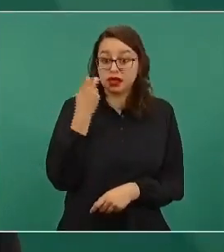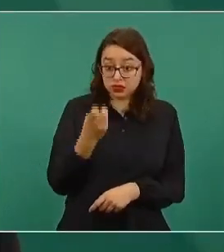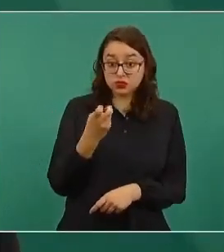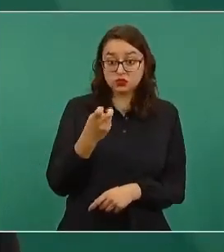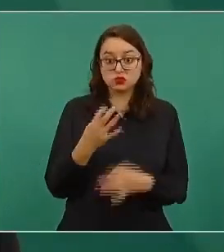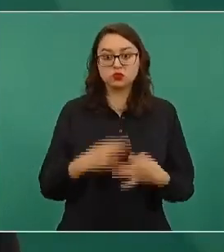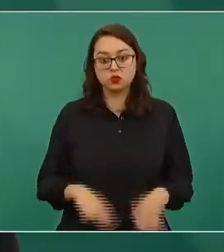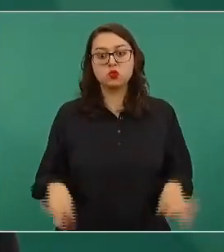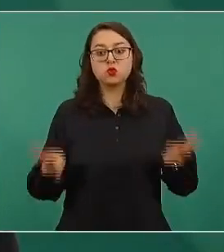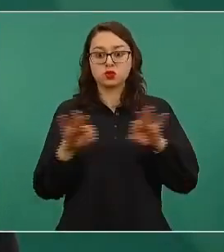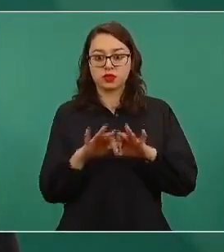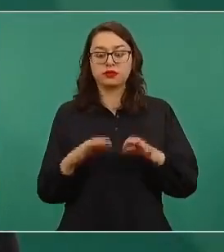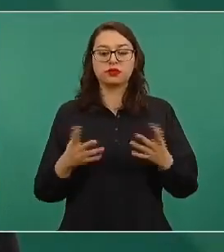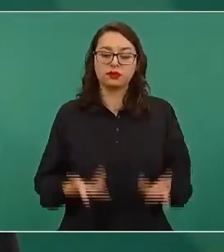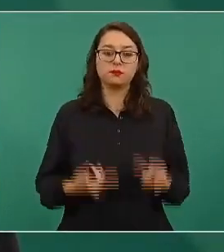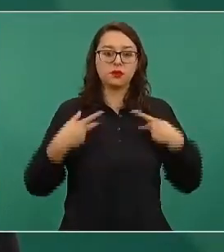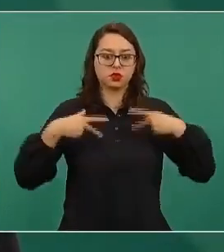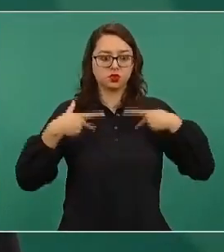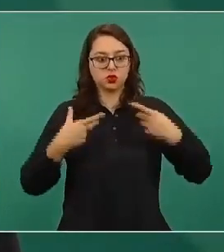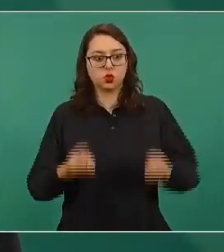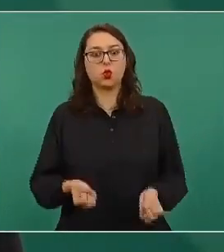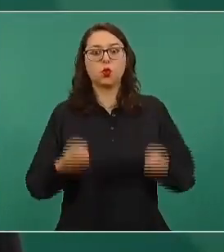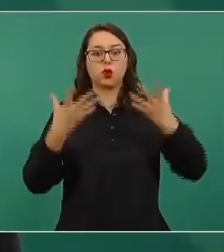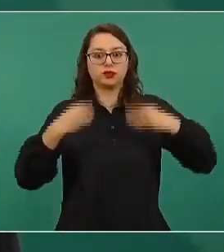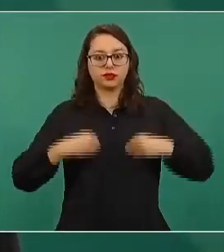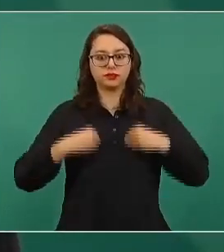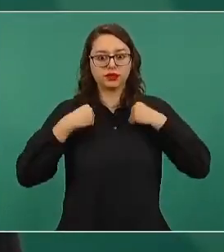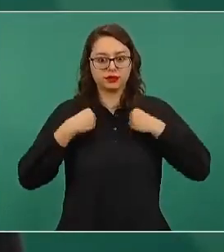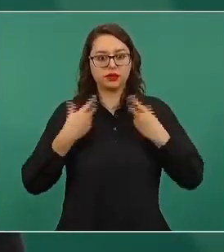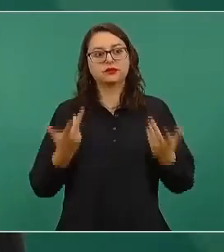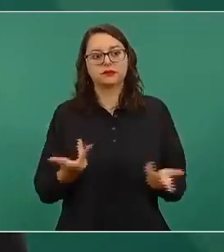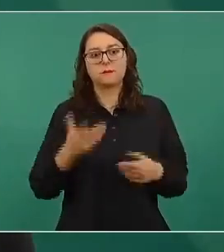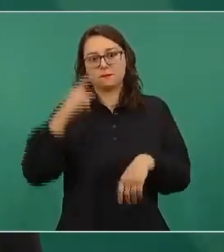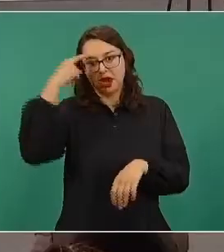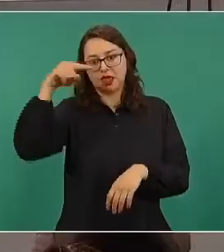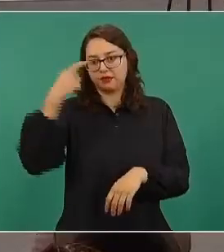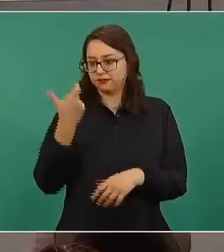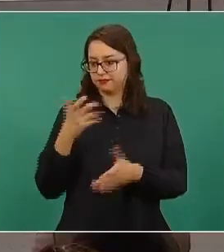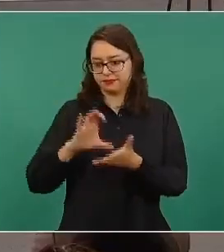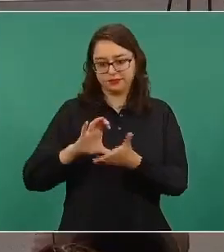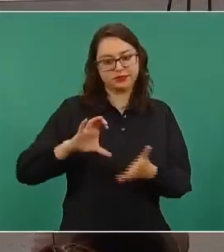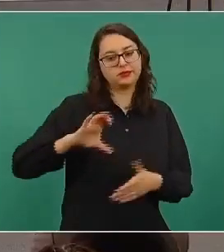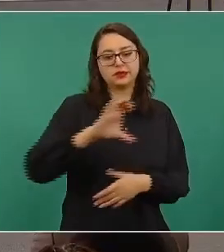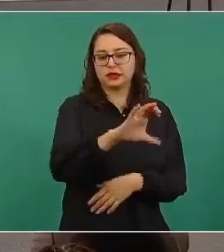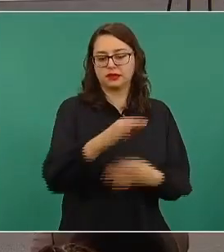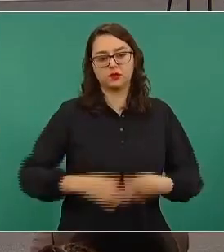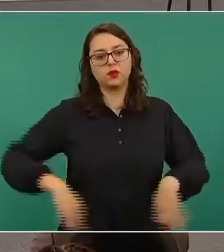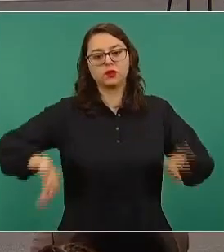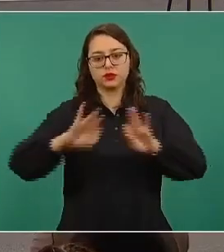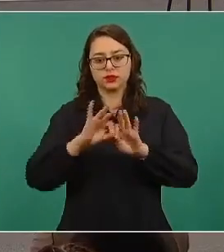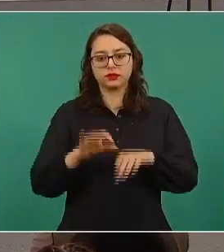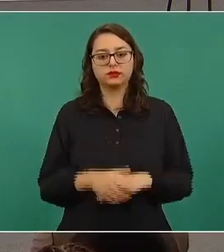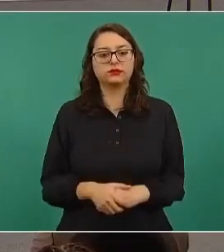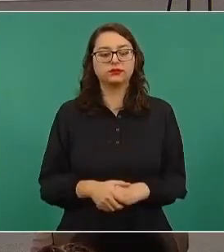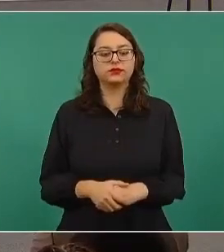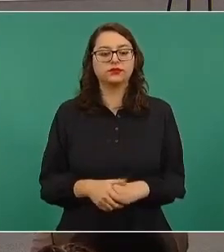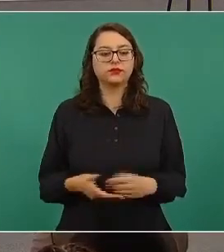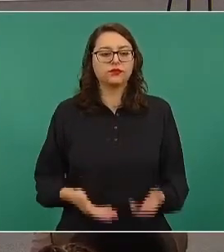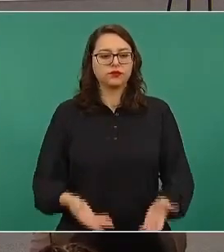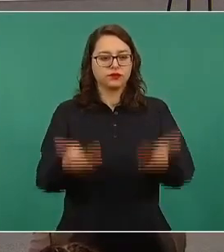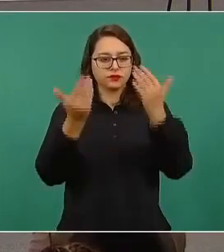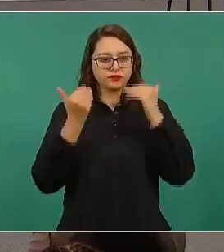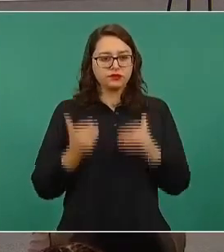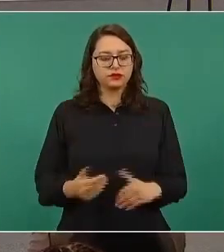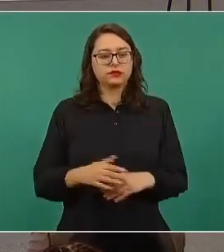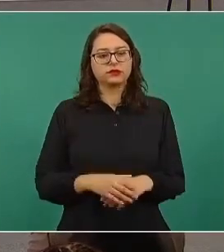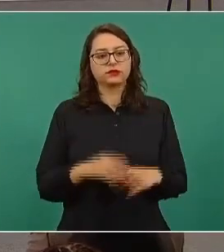a la población en la distribución de los recursos de este fondo. La siguiente, por favor. Tenemos el